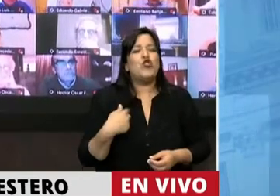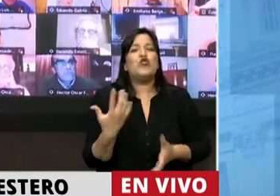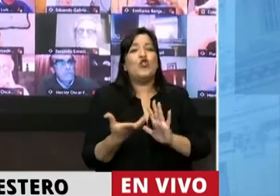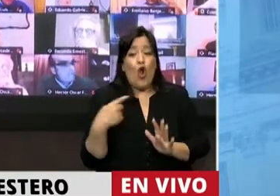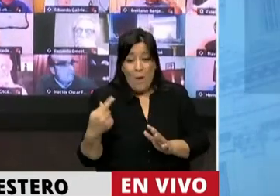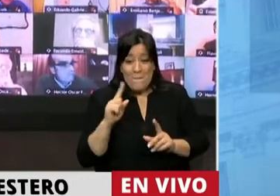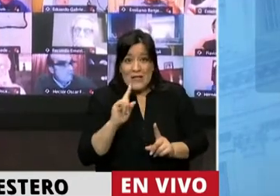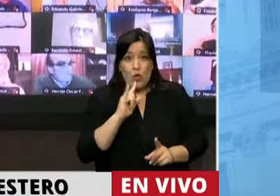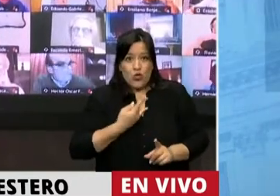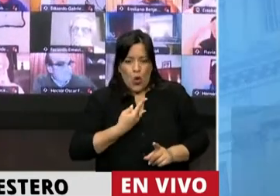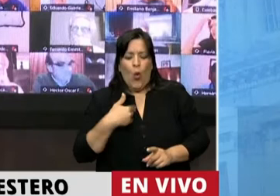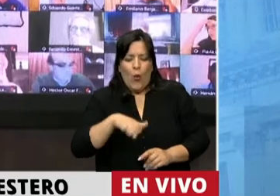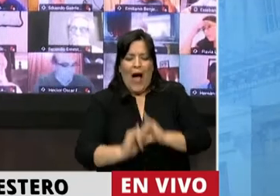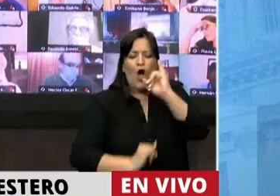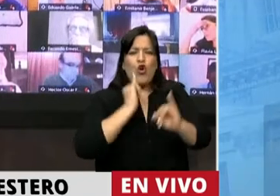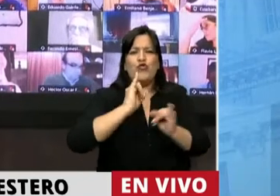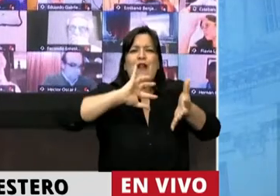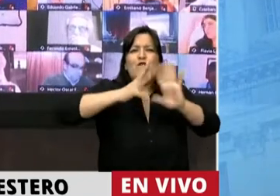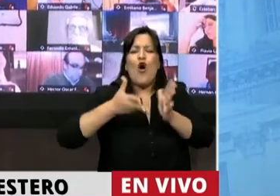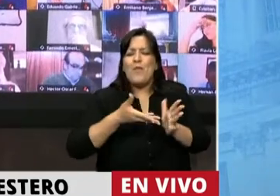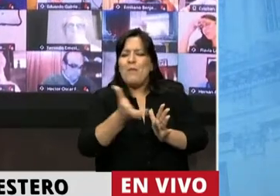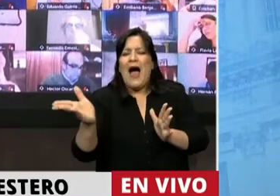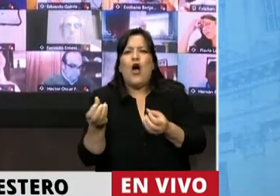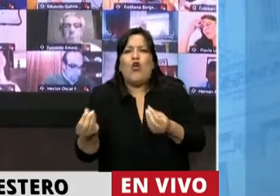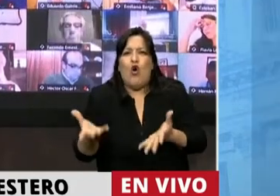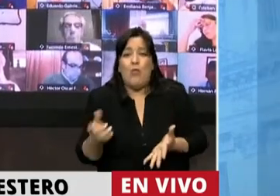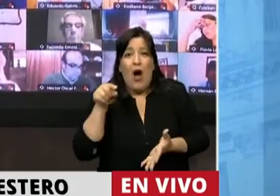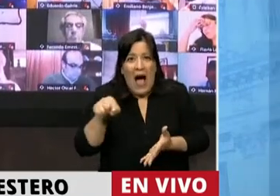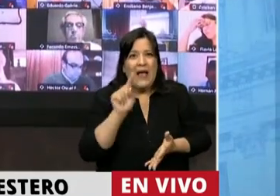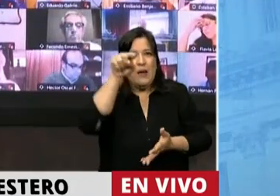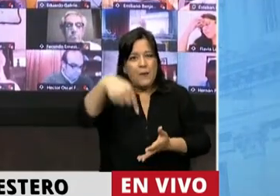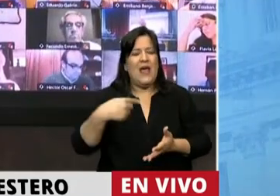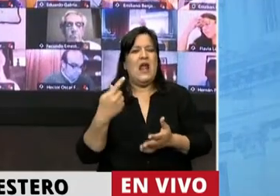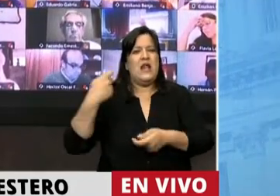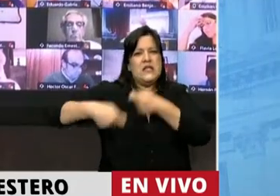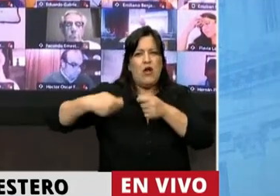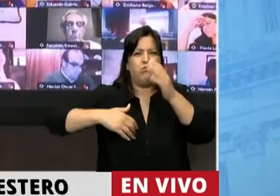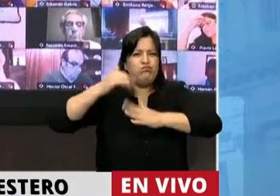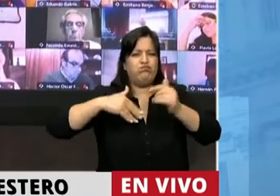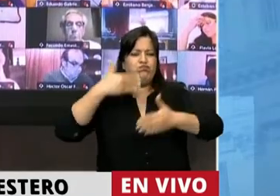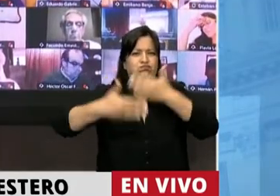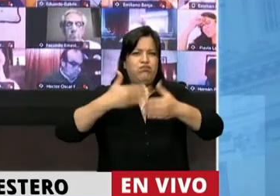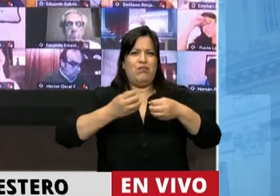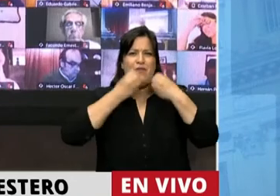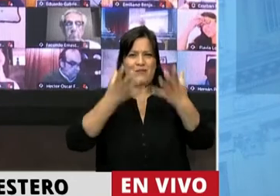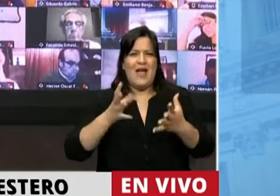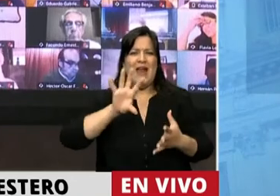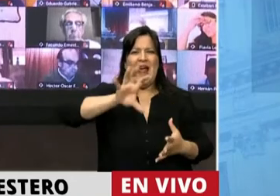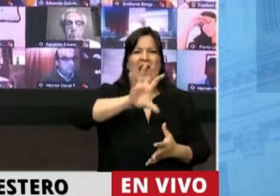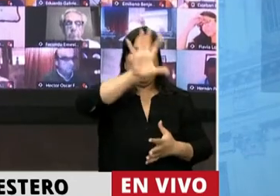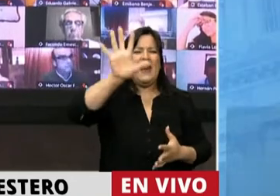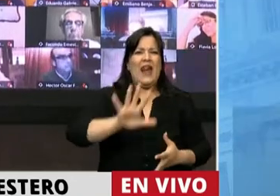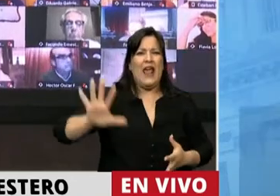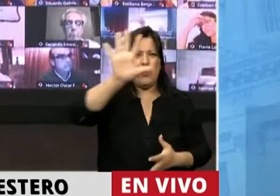somos. Y a partir de ese cómo somos, vamos a construir Santiago del Estero, vamos a construir la región. Porque no es la